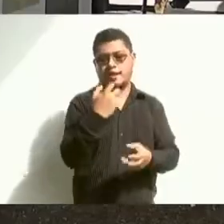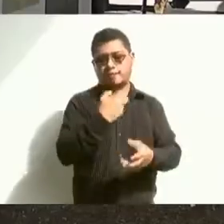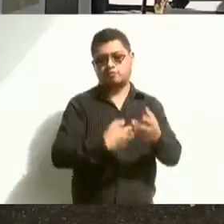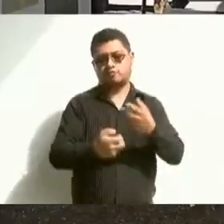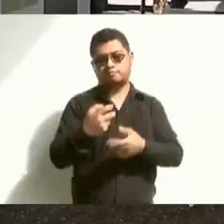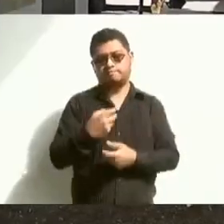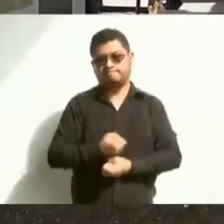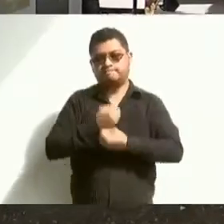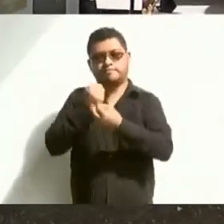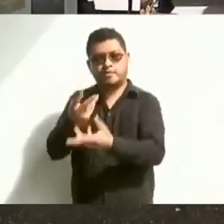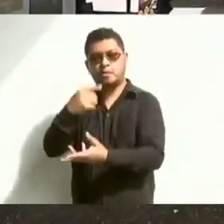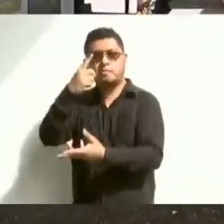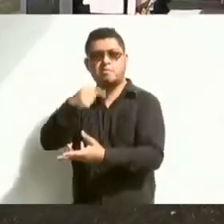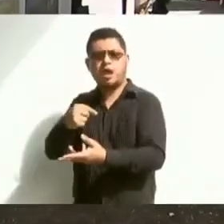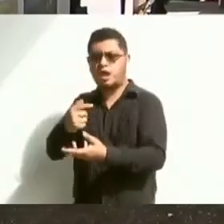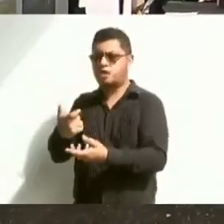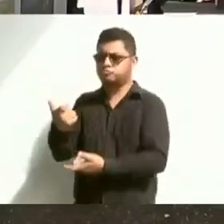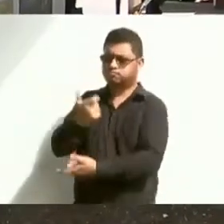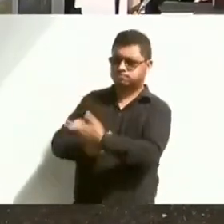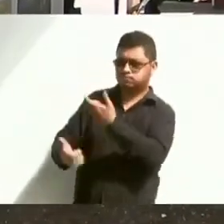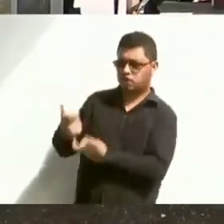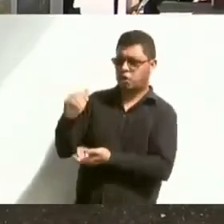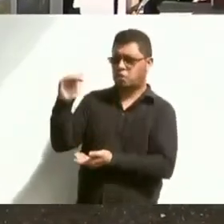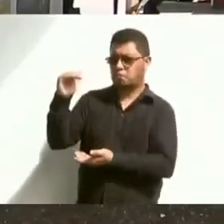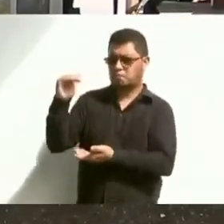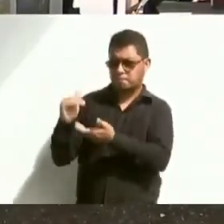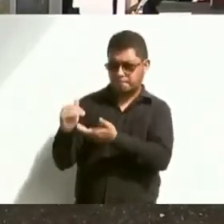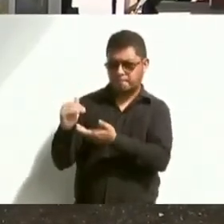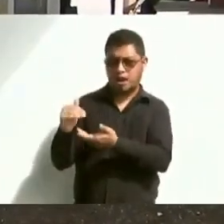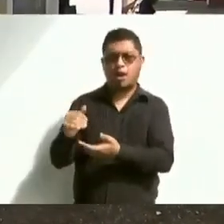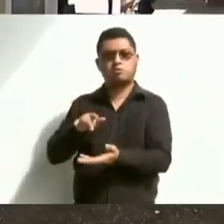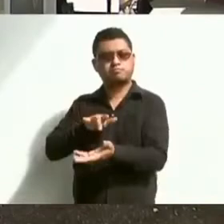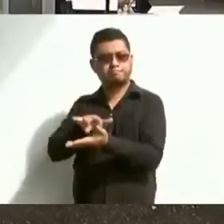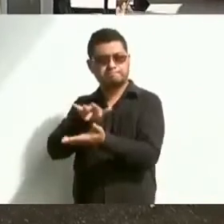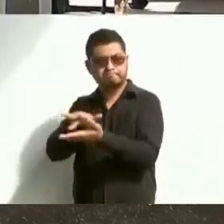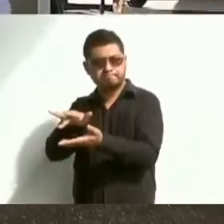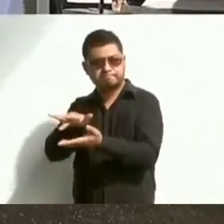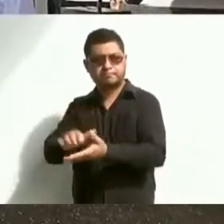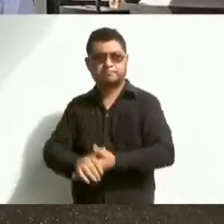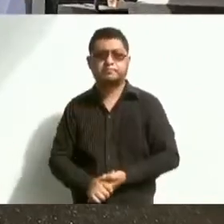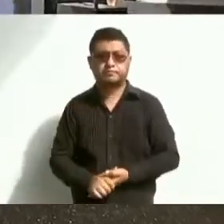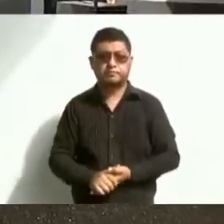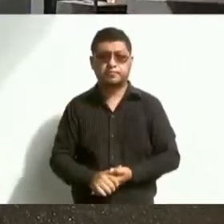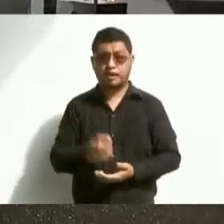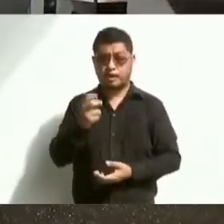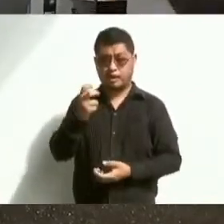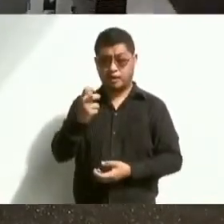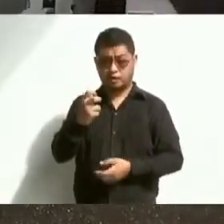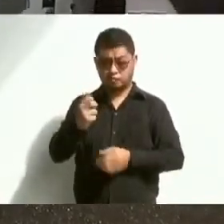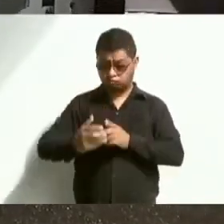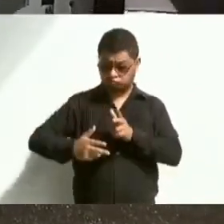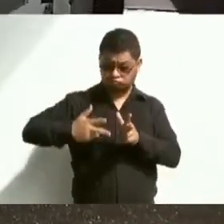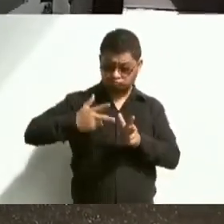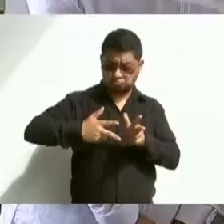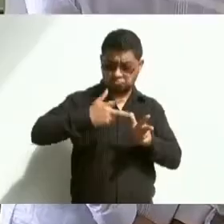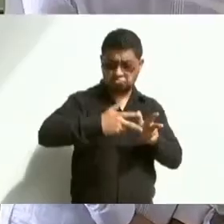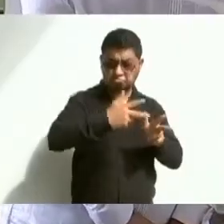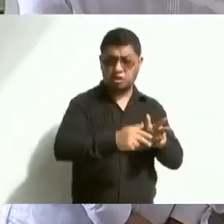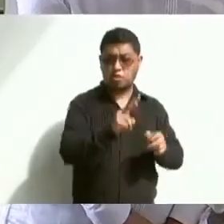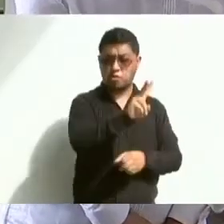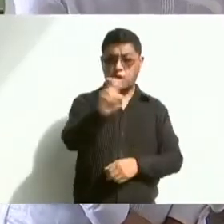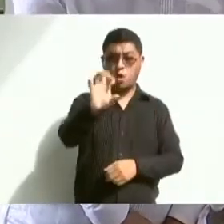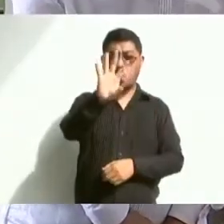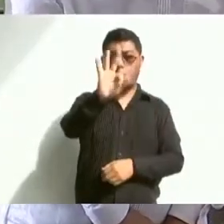buscar la forma más económica de realizar esta etapa. Es un, como repito, un tramo de longitud de 245